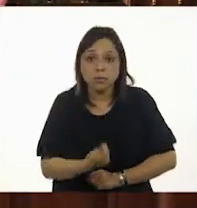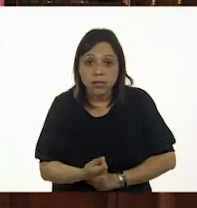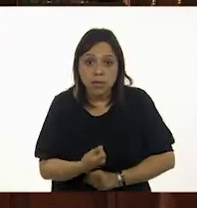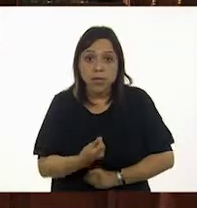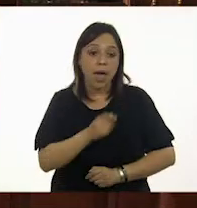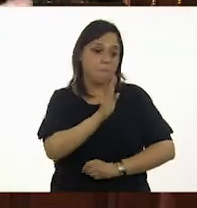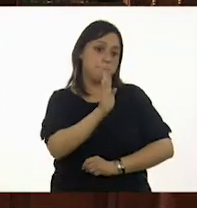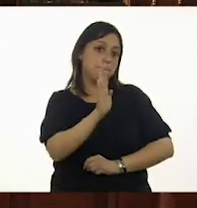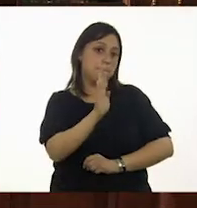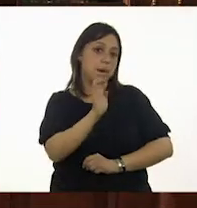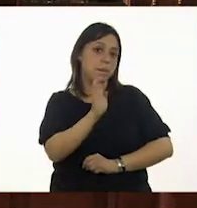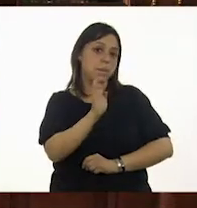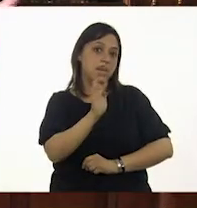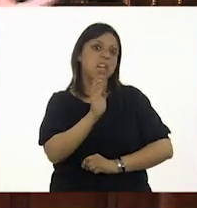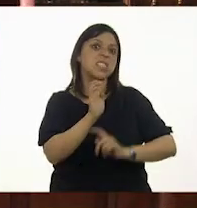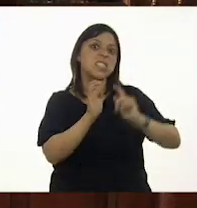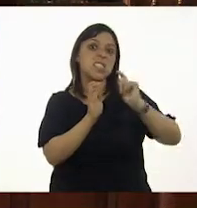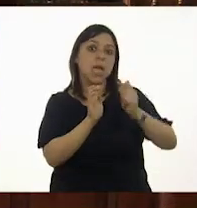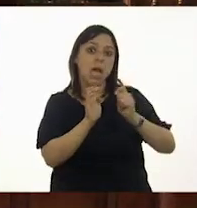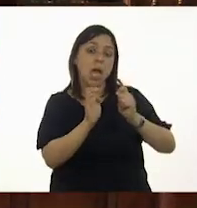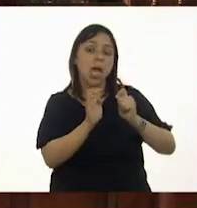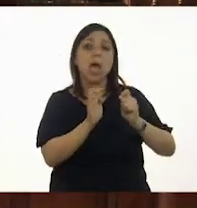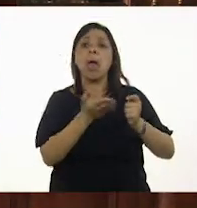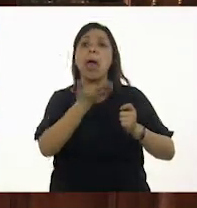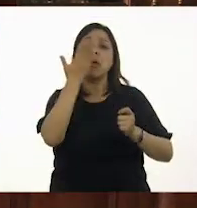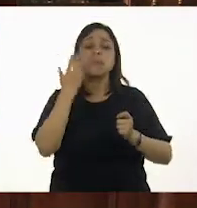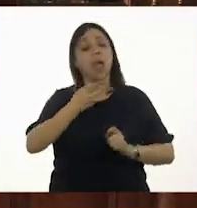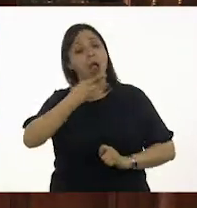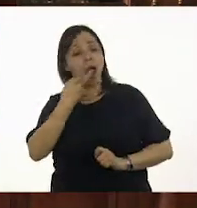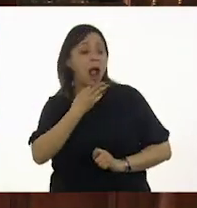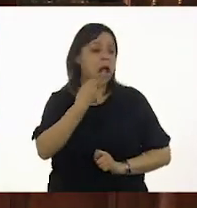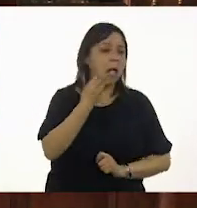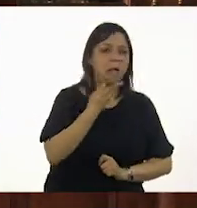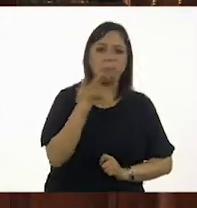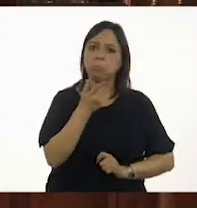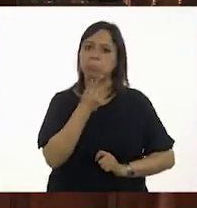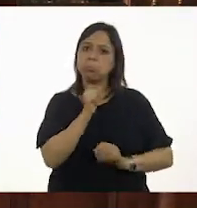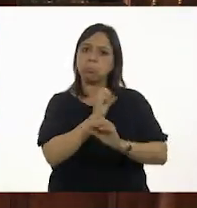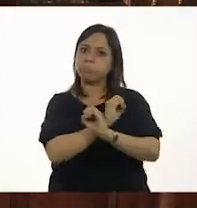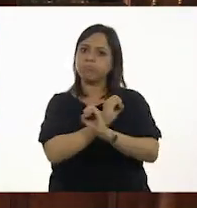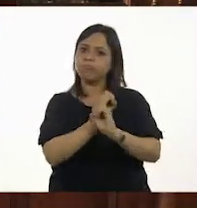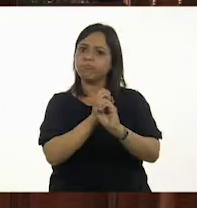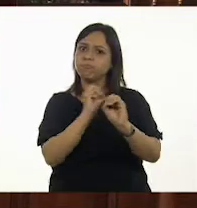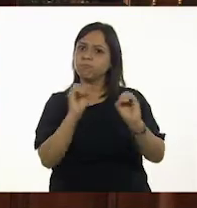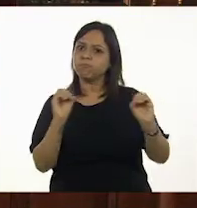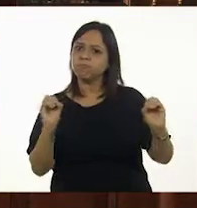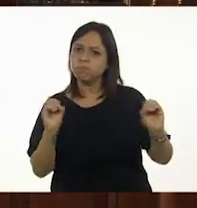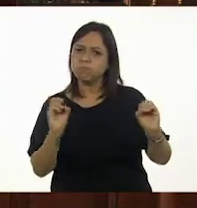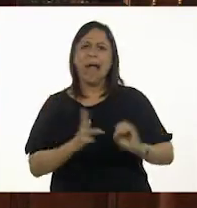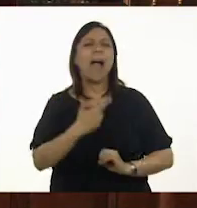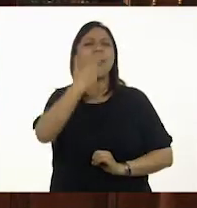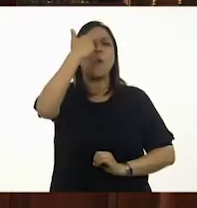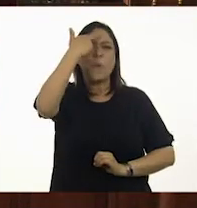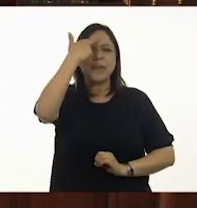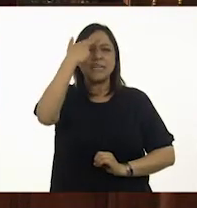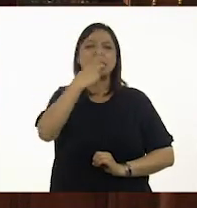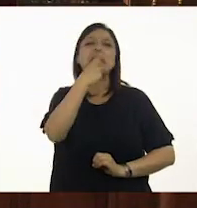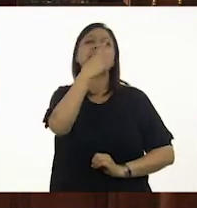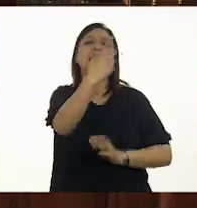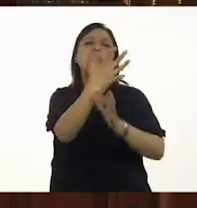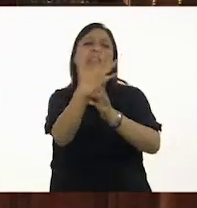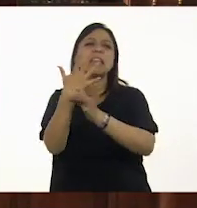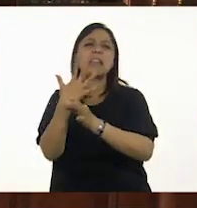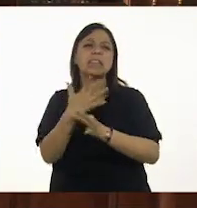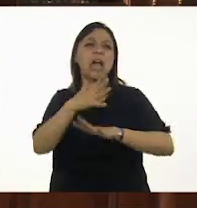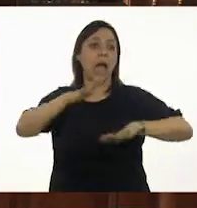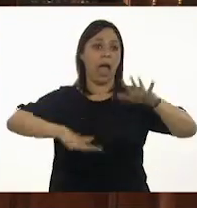bebés no se les hablaba. Bueno, acuérdense de, los niños no hablan cuando están los